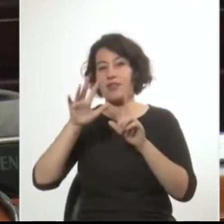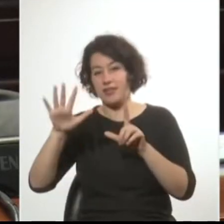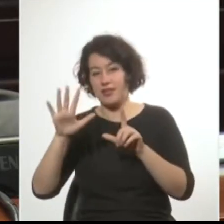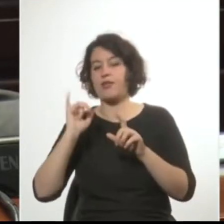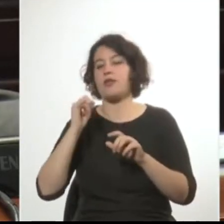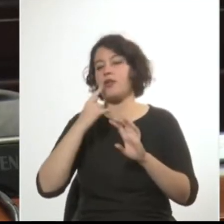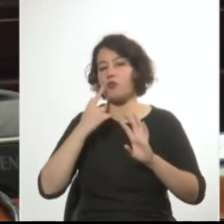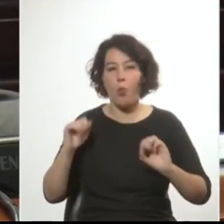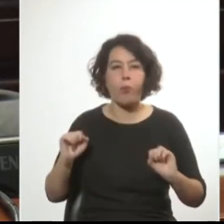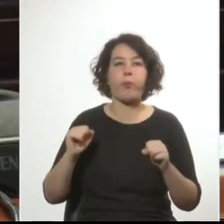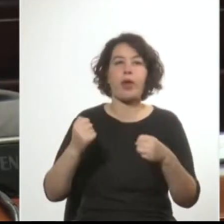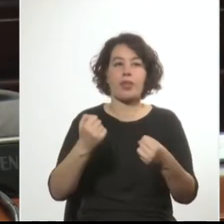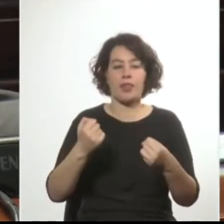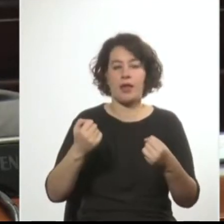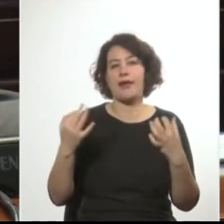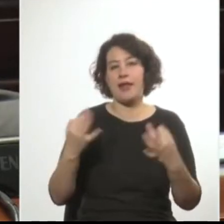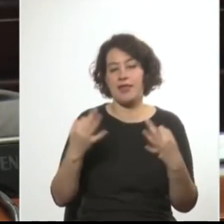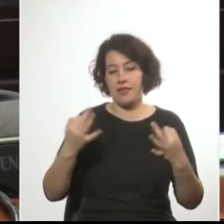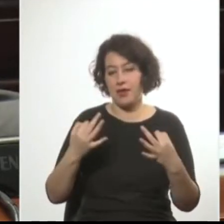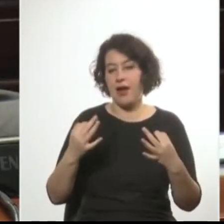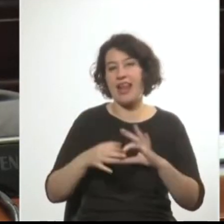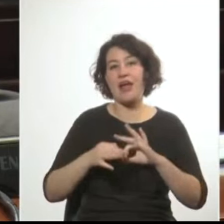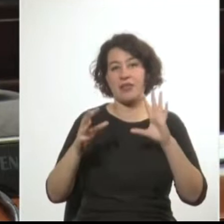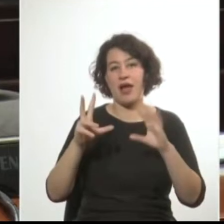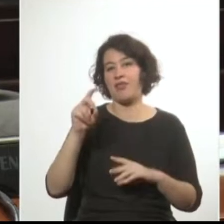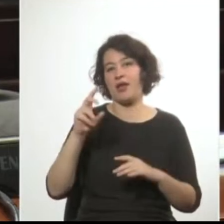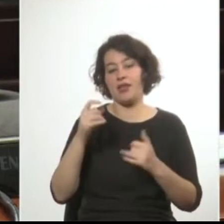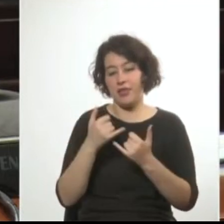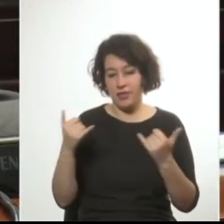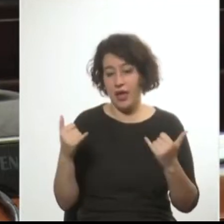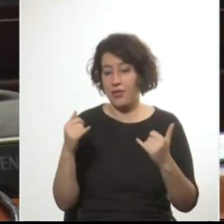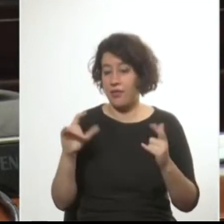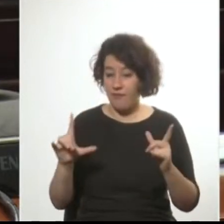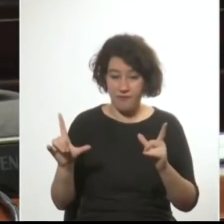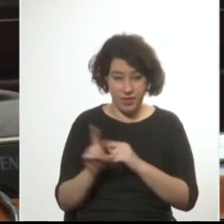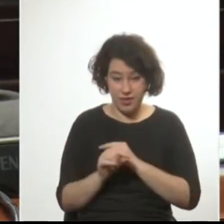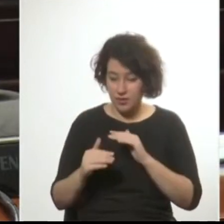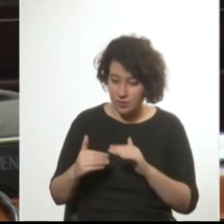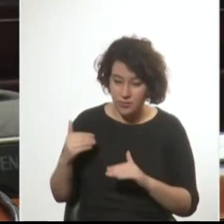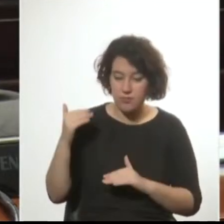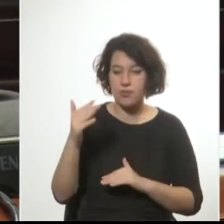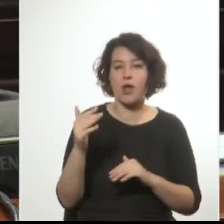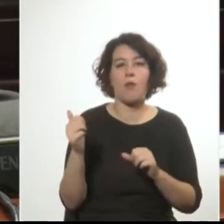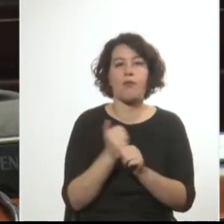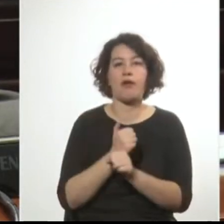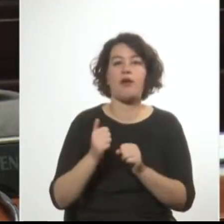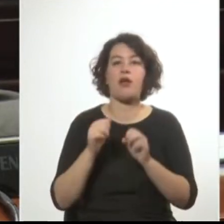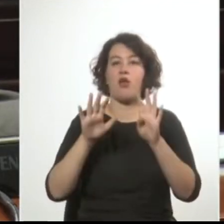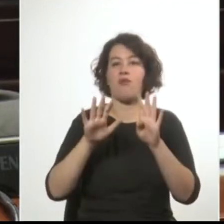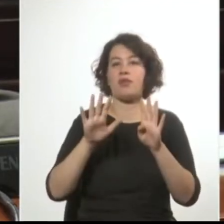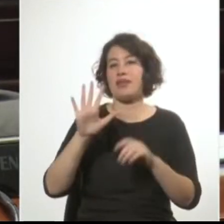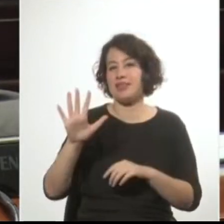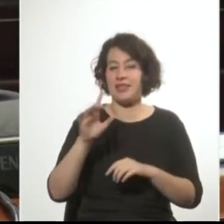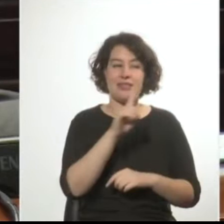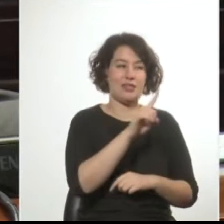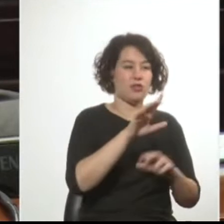suspensión de garantías rigiera por 30 días. Luego de esto, también se aprueba por 97 votos